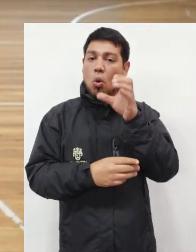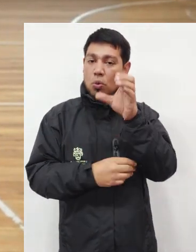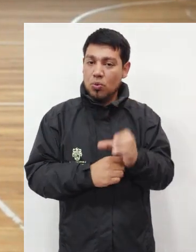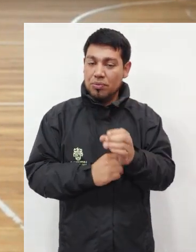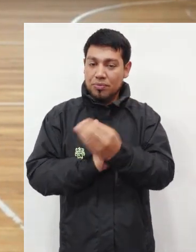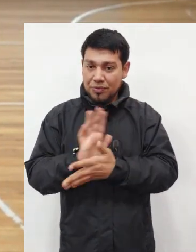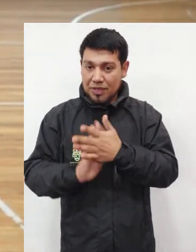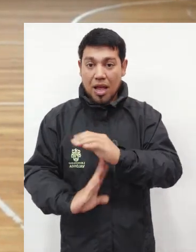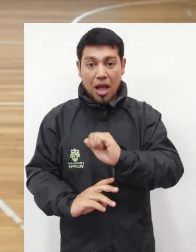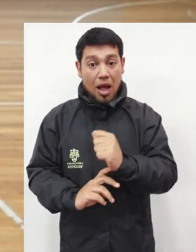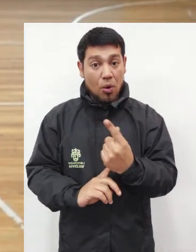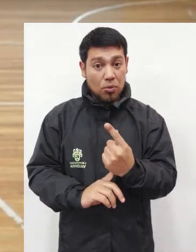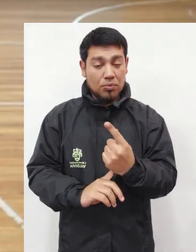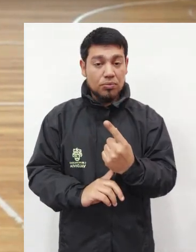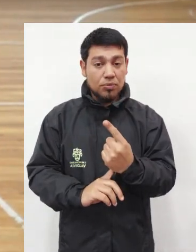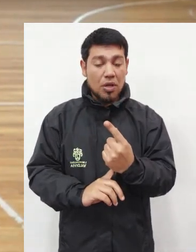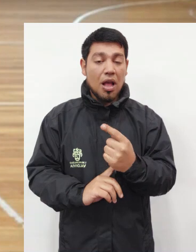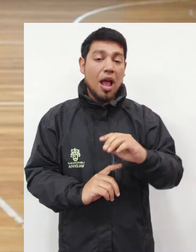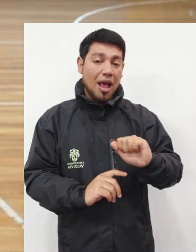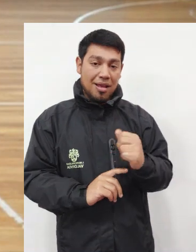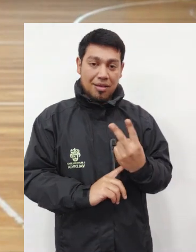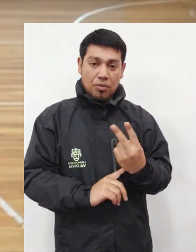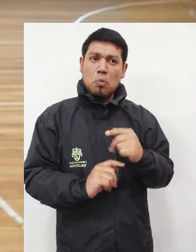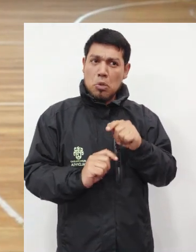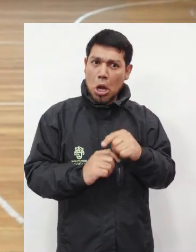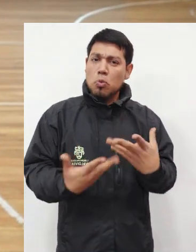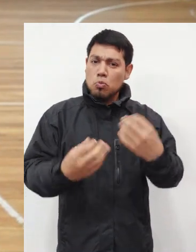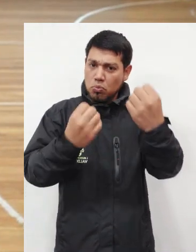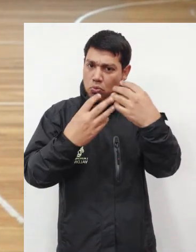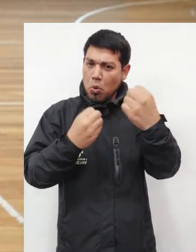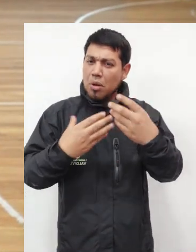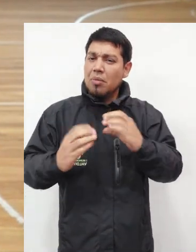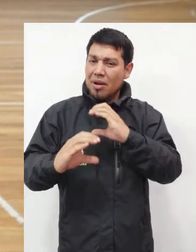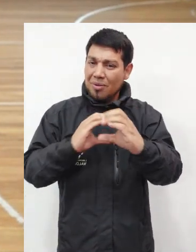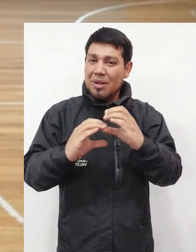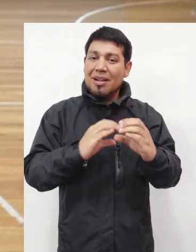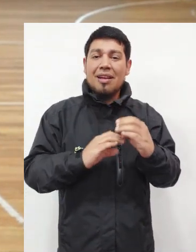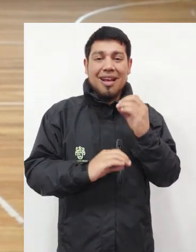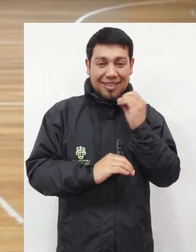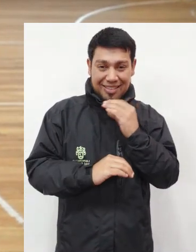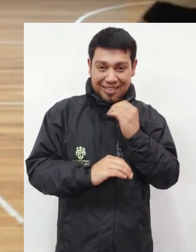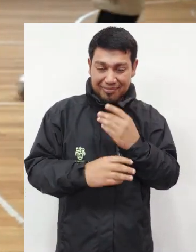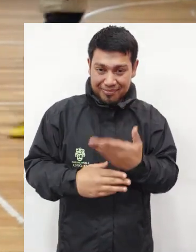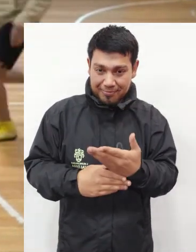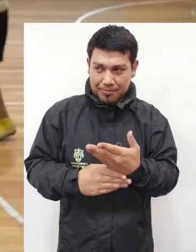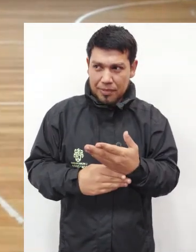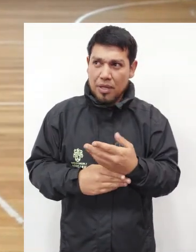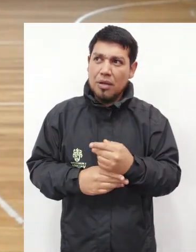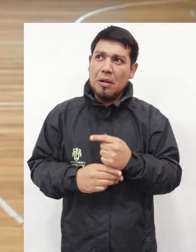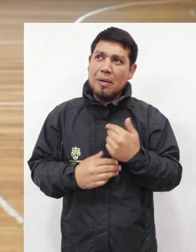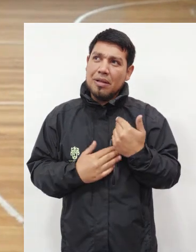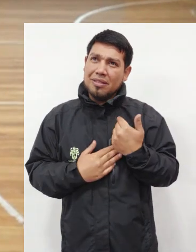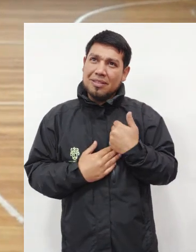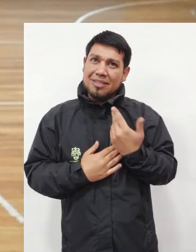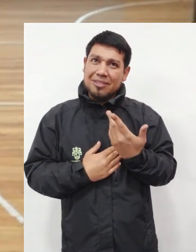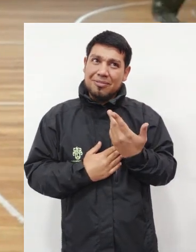facilitador A1 y A2, el cual me brindó herramientas para poder comunicarme con